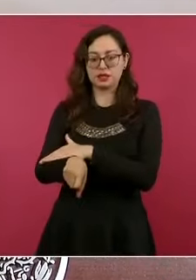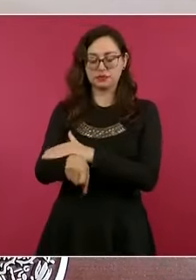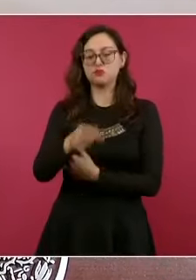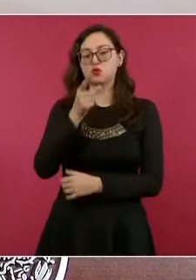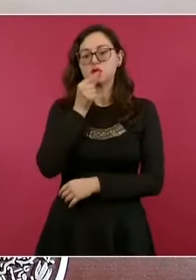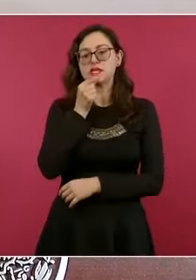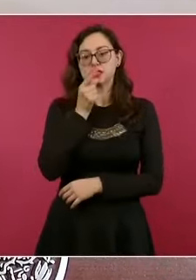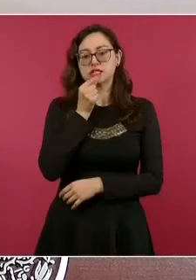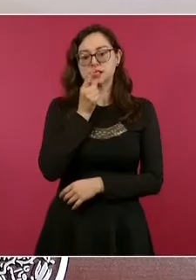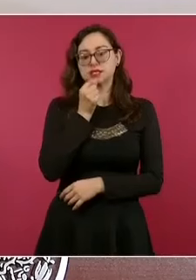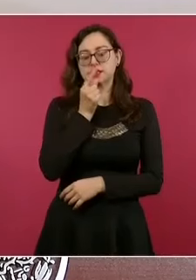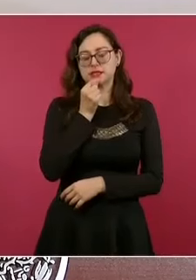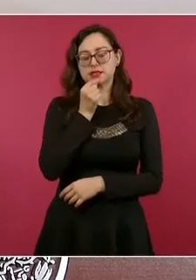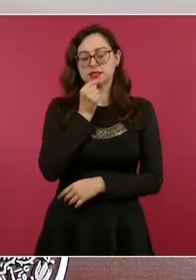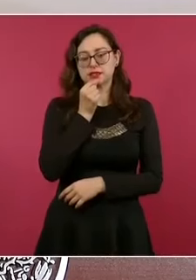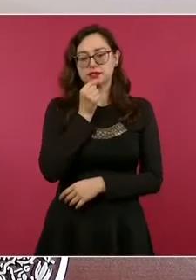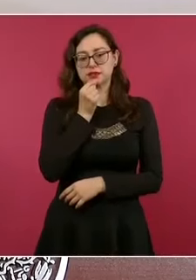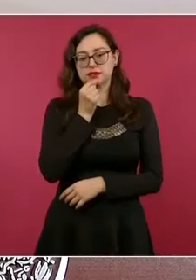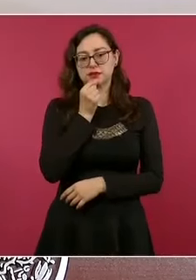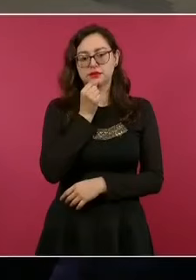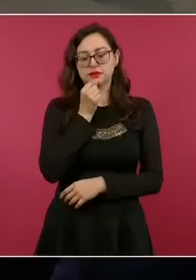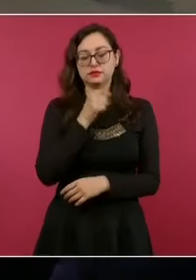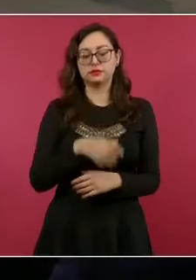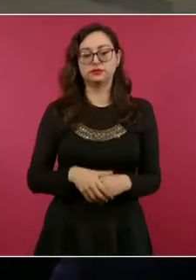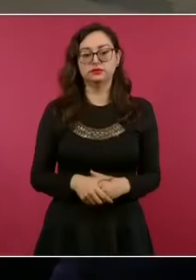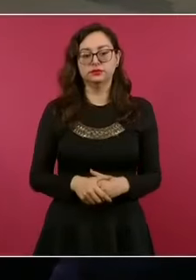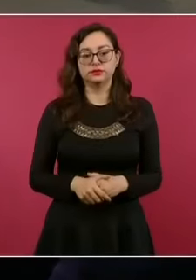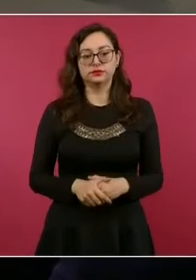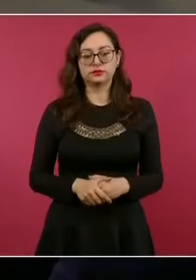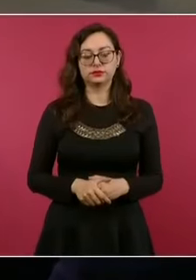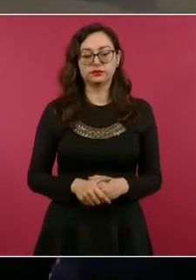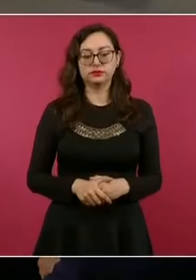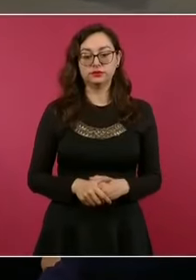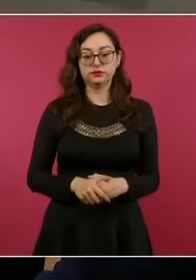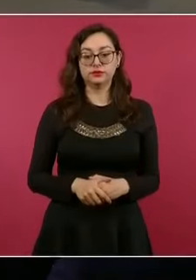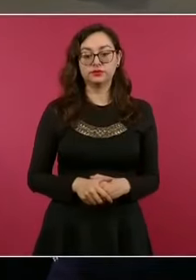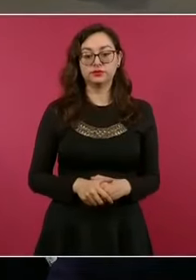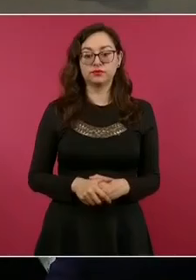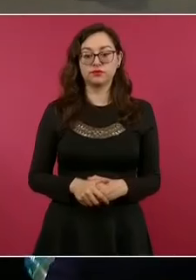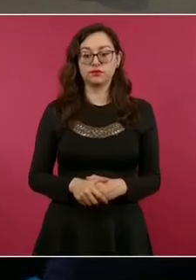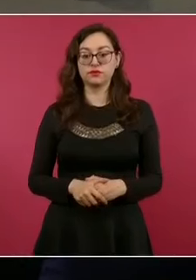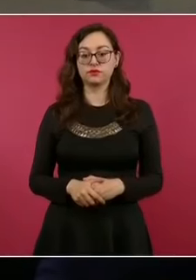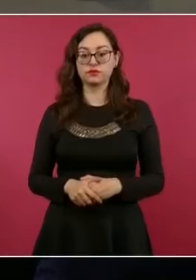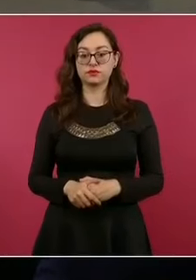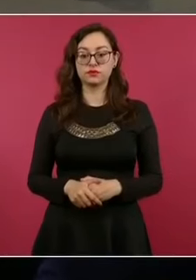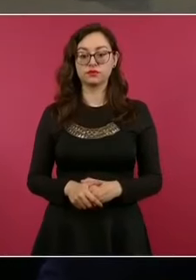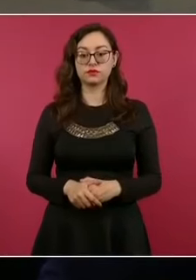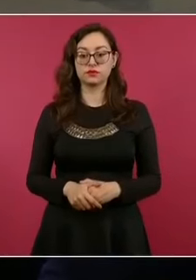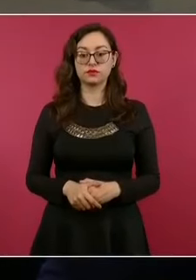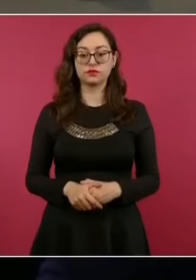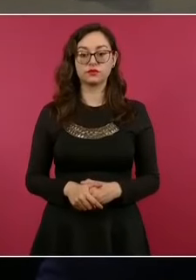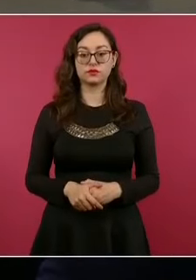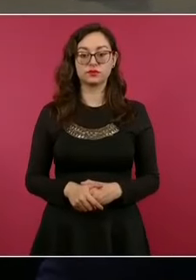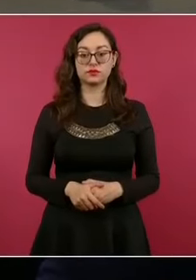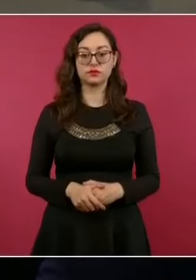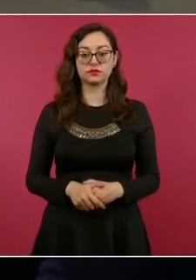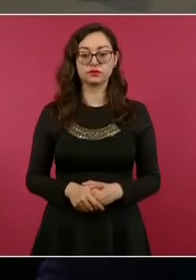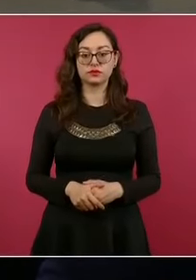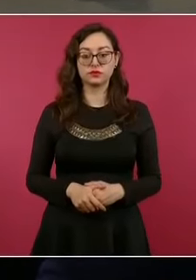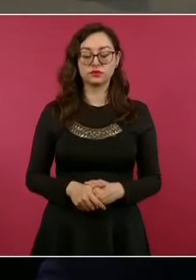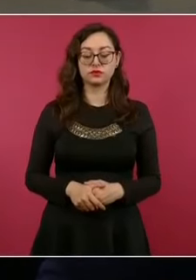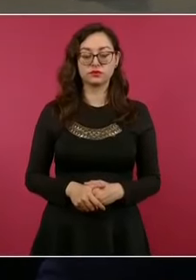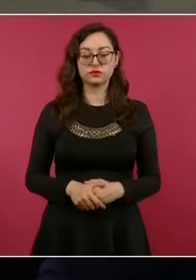policía que asesinó